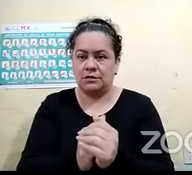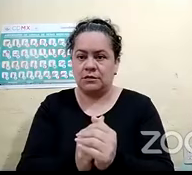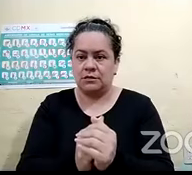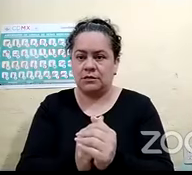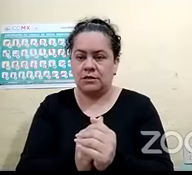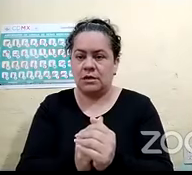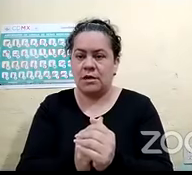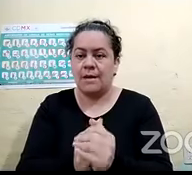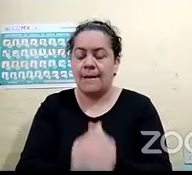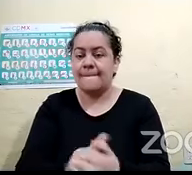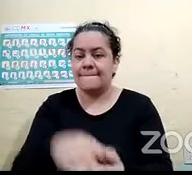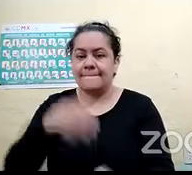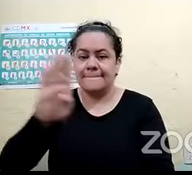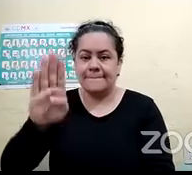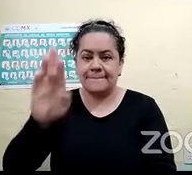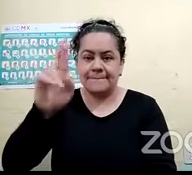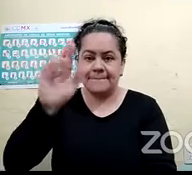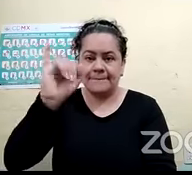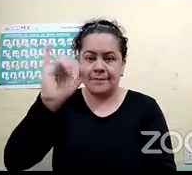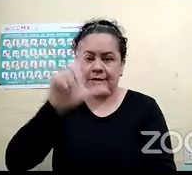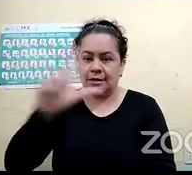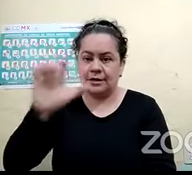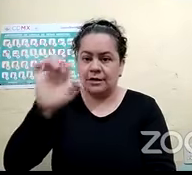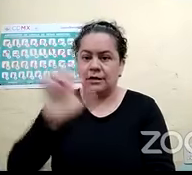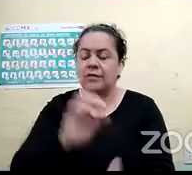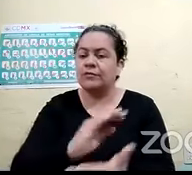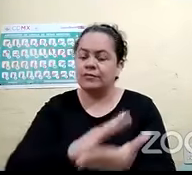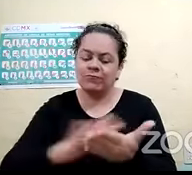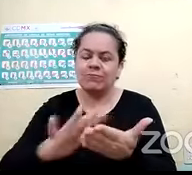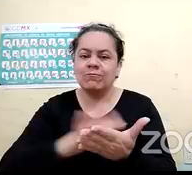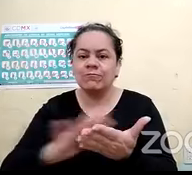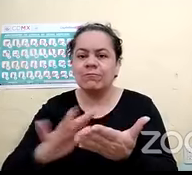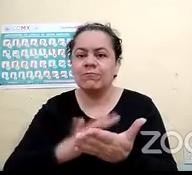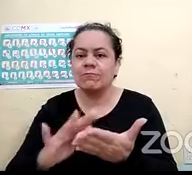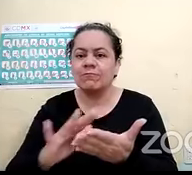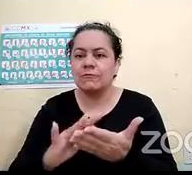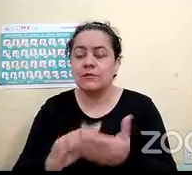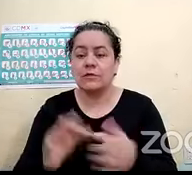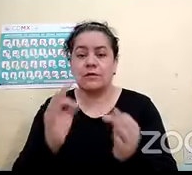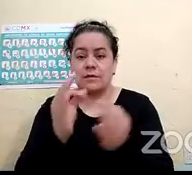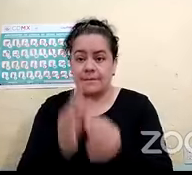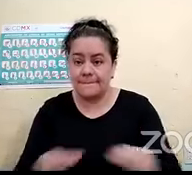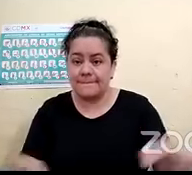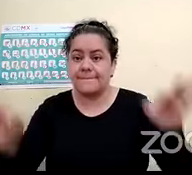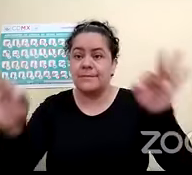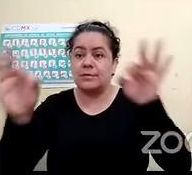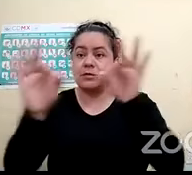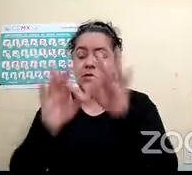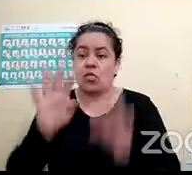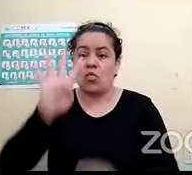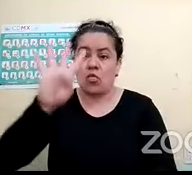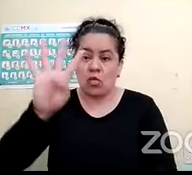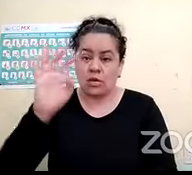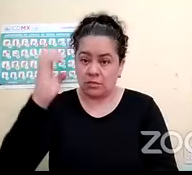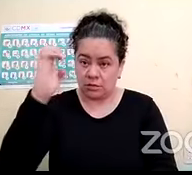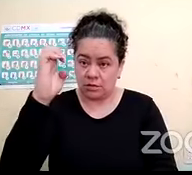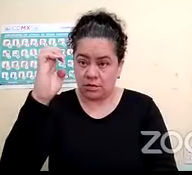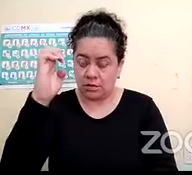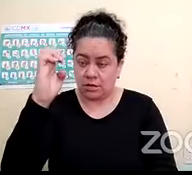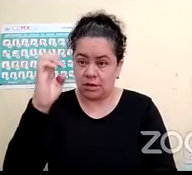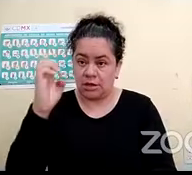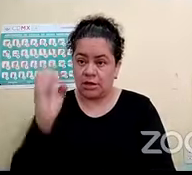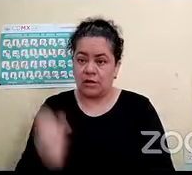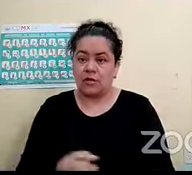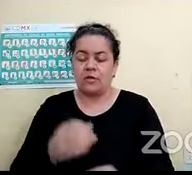en la información ante emergencias. Recientemente, el 4 de enero, se conmemoró el Día Mundial del Braille y ahorita nos van a platicar nuestras